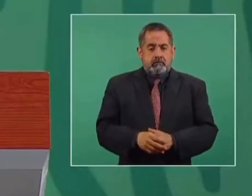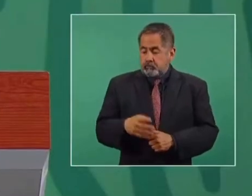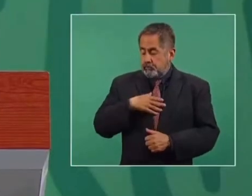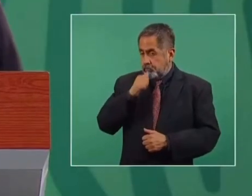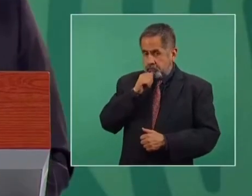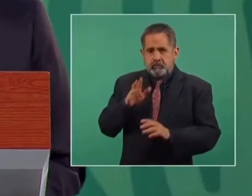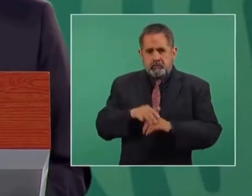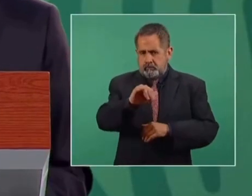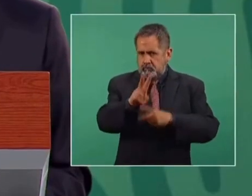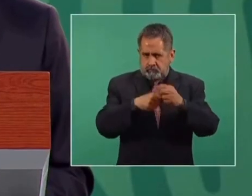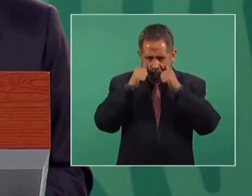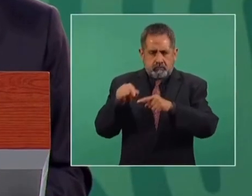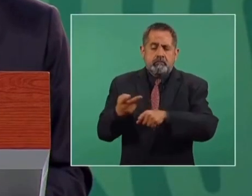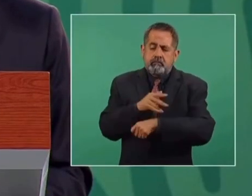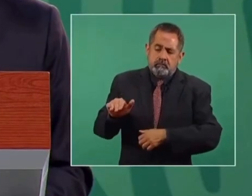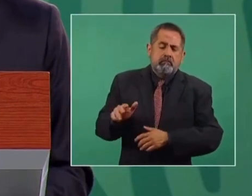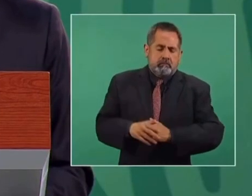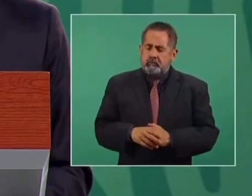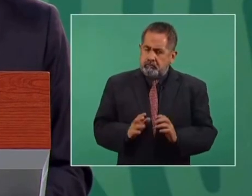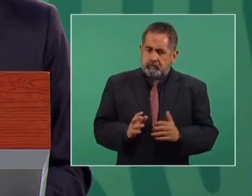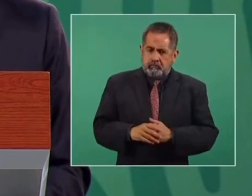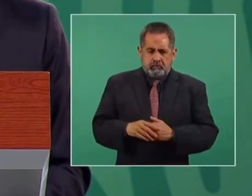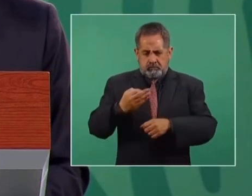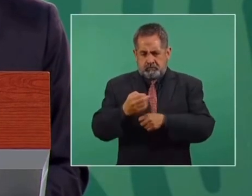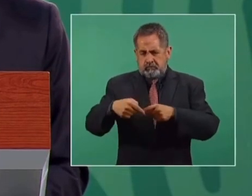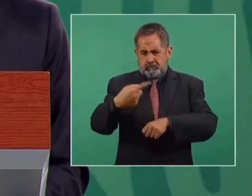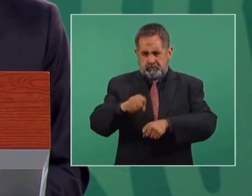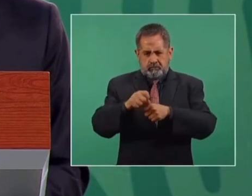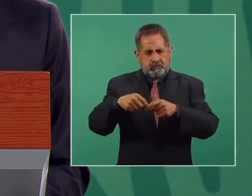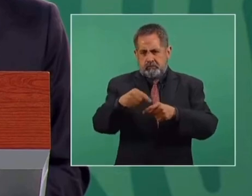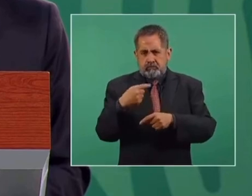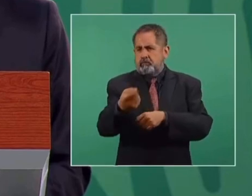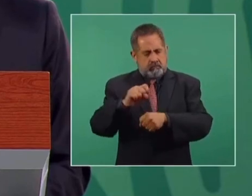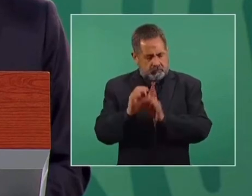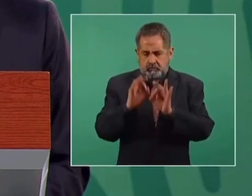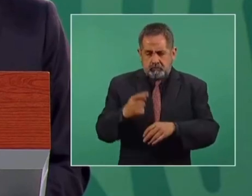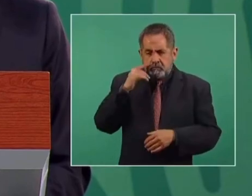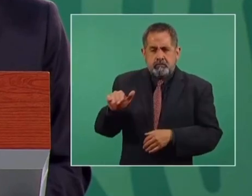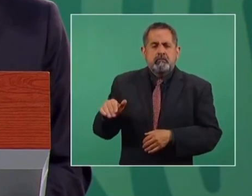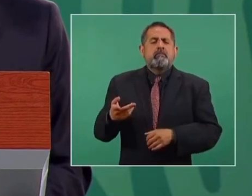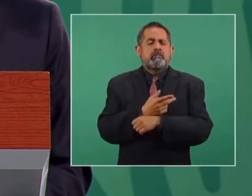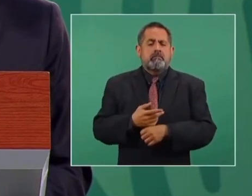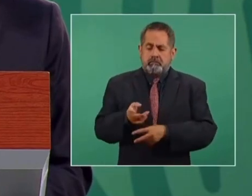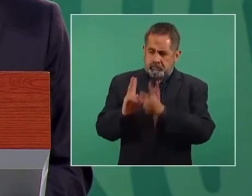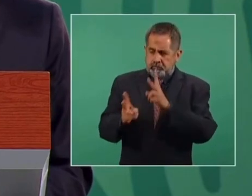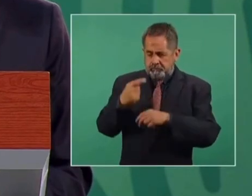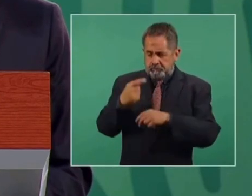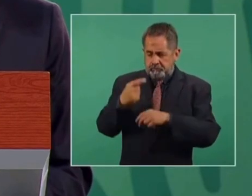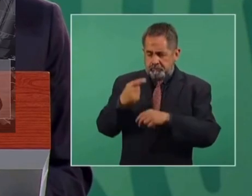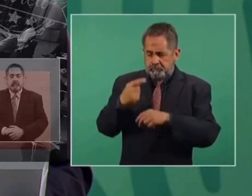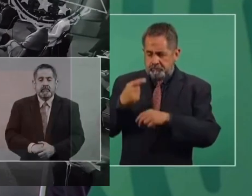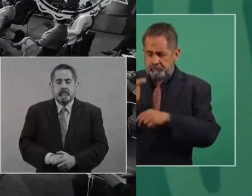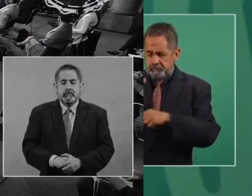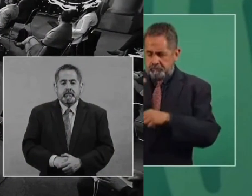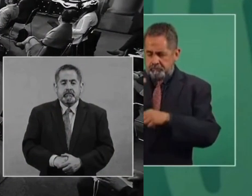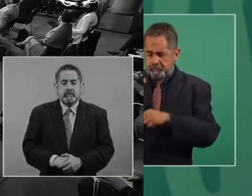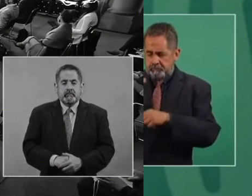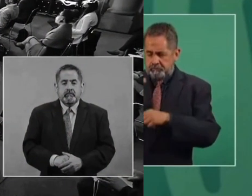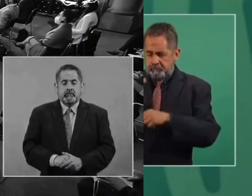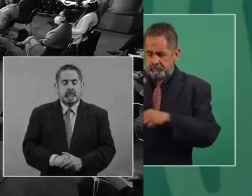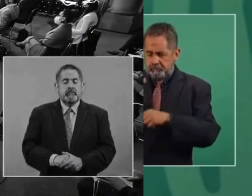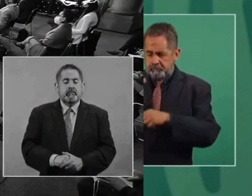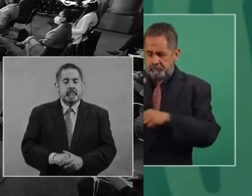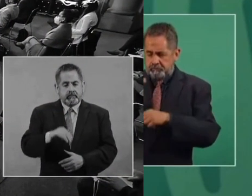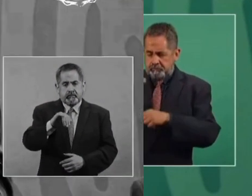Todavía, pero sí se va a tener. Si no es en esta semana, en la próxima. Vamos a tener ya una decisión. Bueno, si